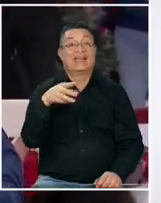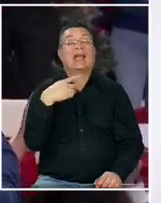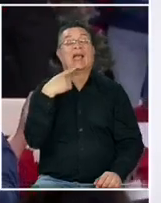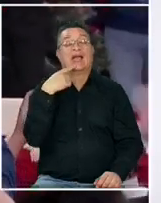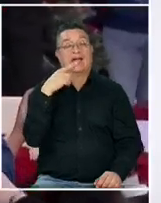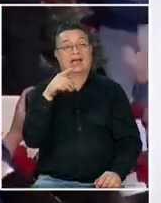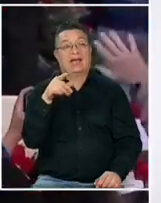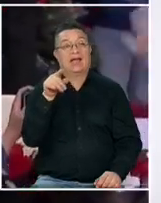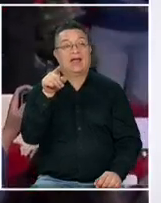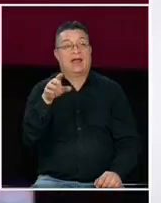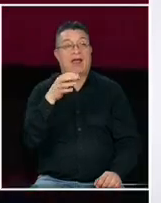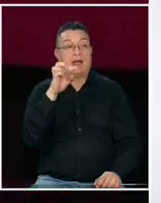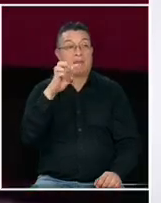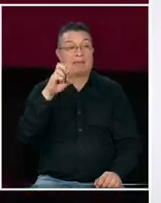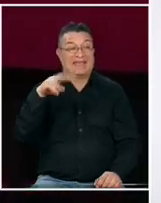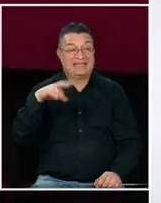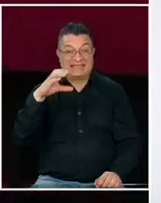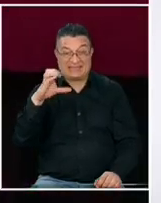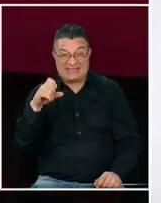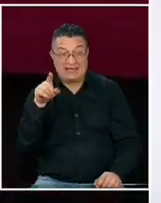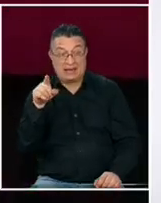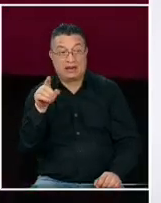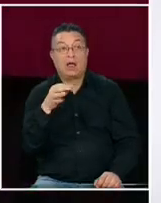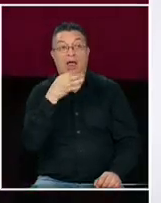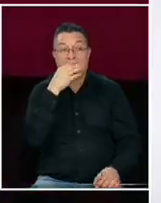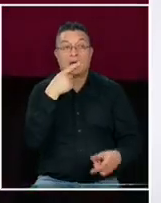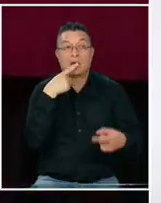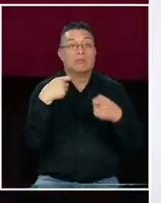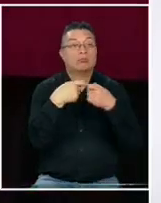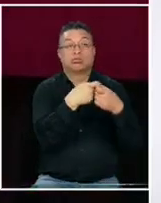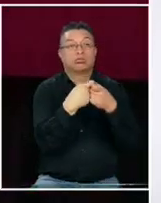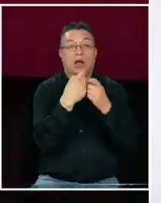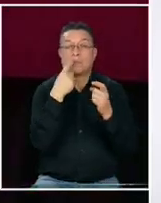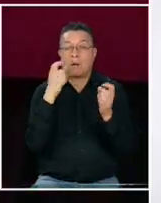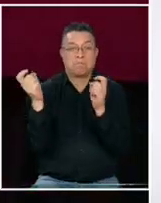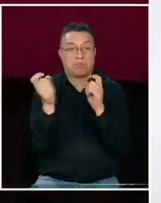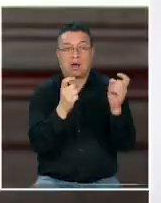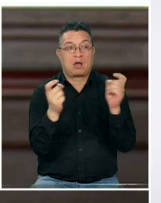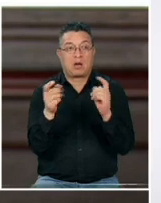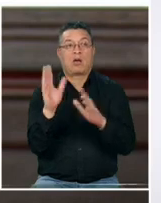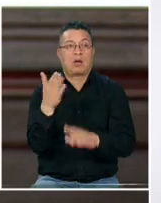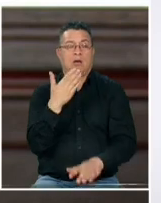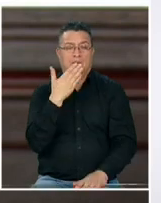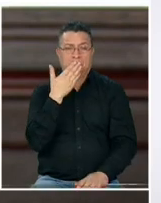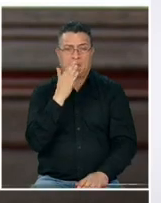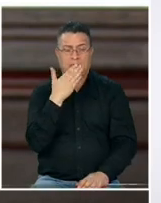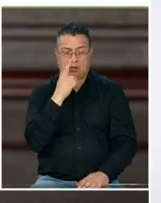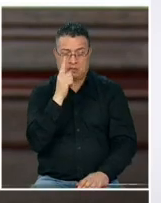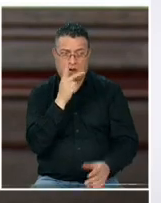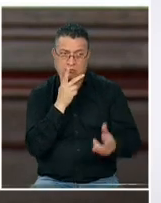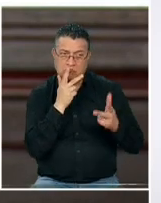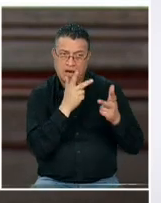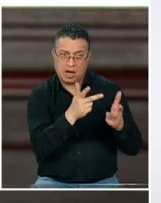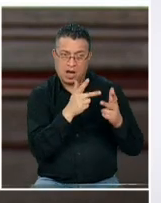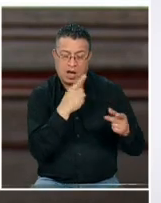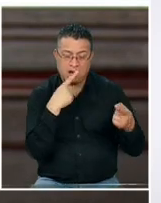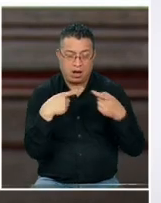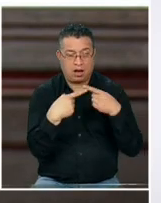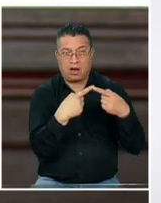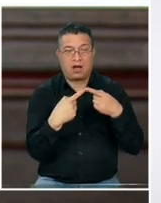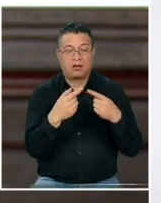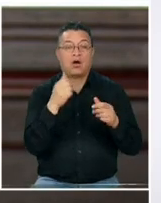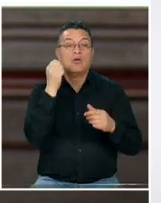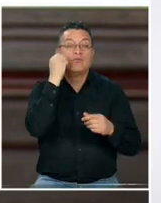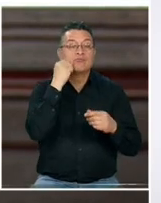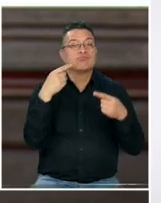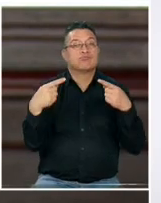de todas maneras hay que ver después los debates que se dicen porque Donald Trump es muy experto en saber atacar a la gente que alguna vez fue